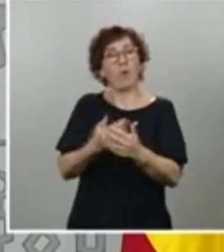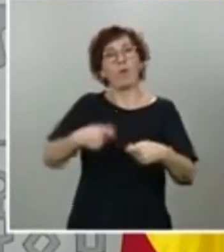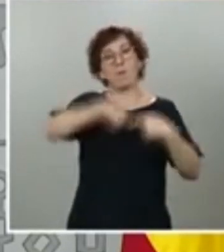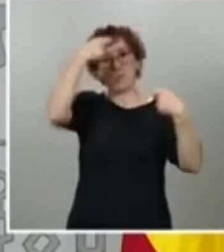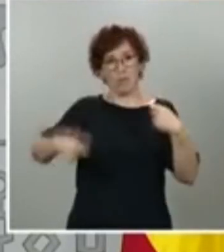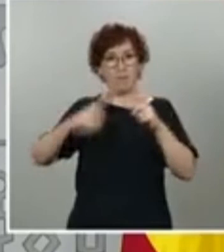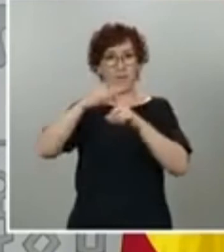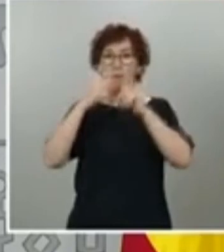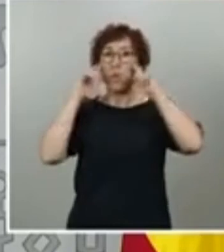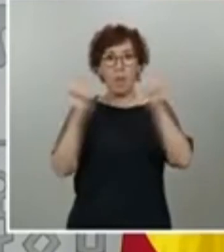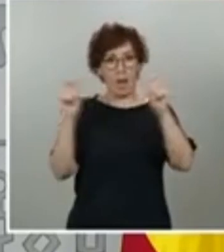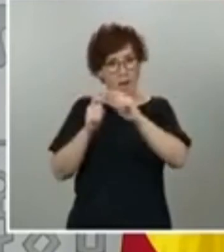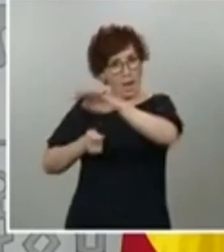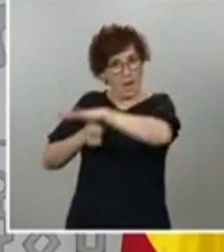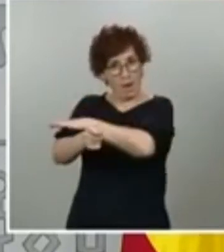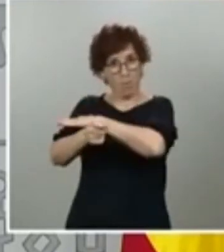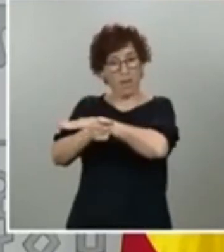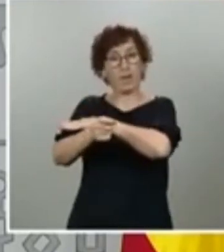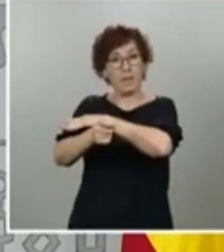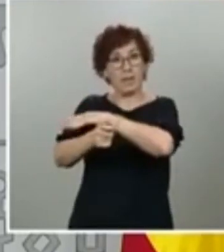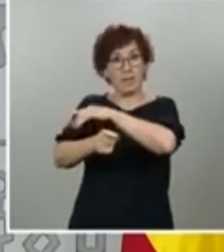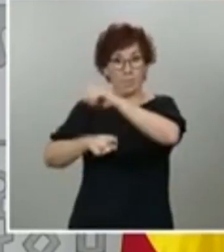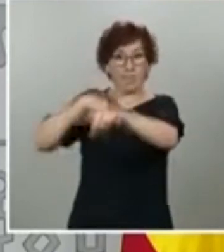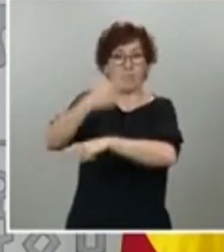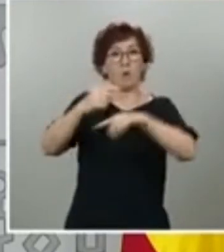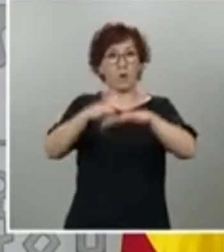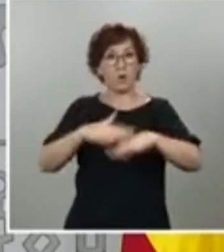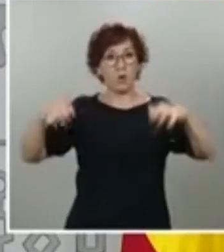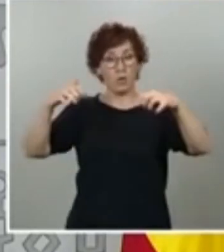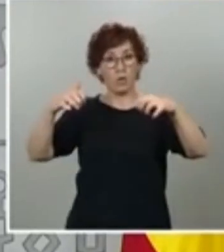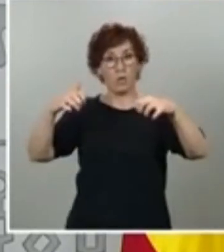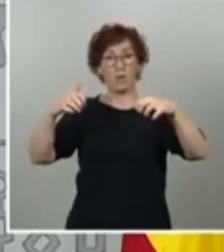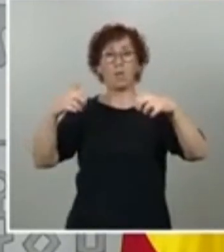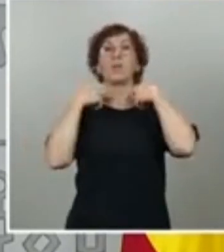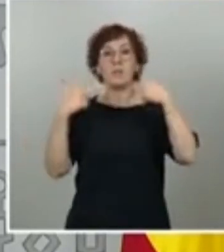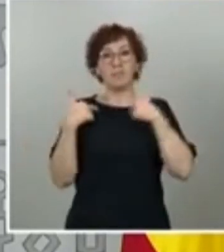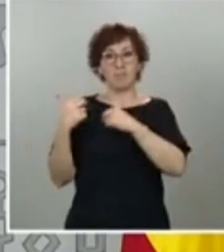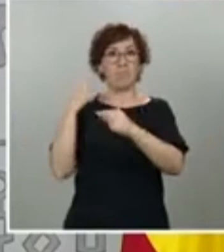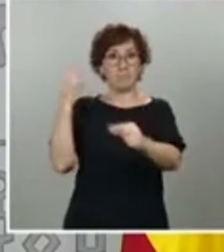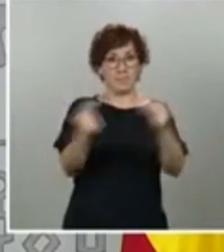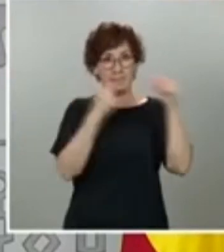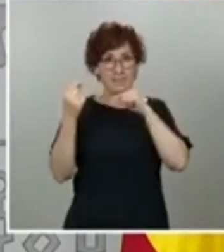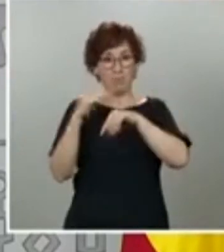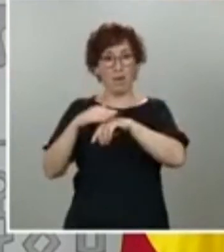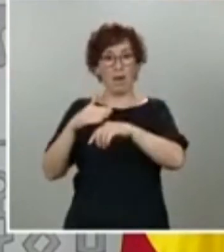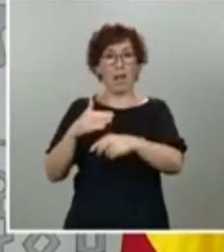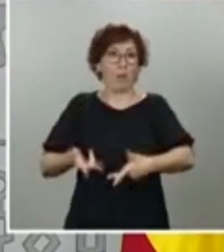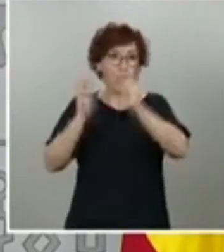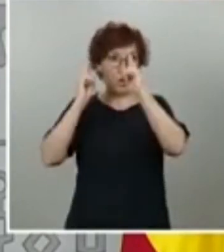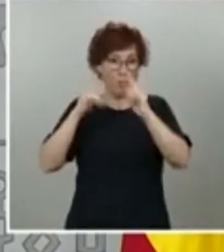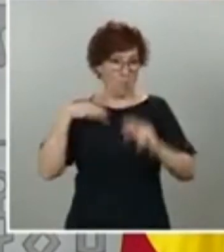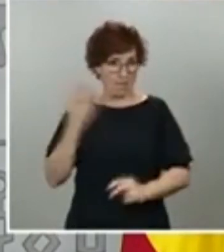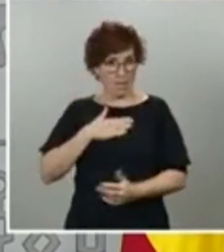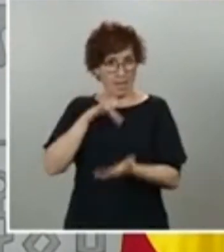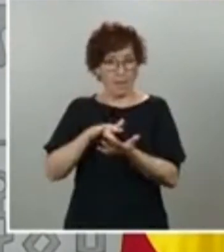someter a la preceptiva autorización del Congreso de los Diputados en el día de mañana y el ministro Illa,